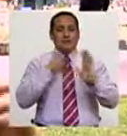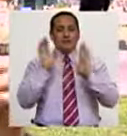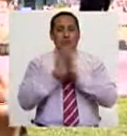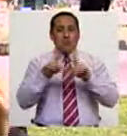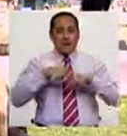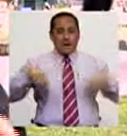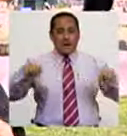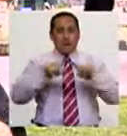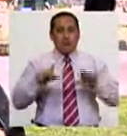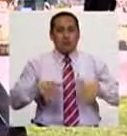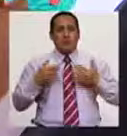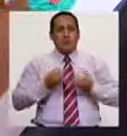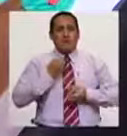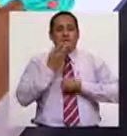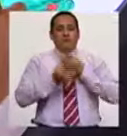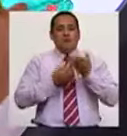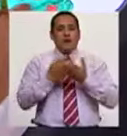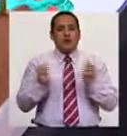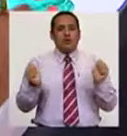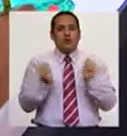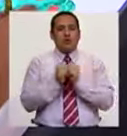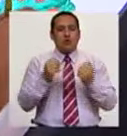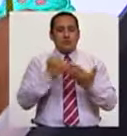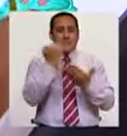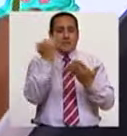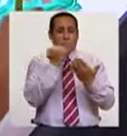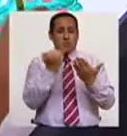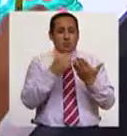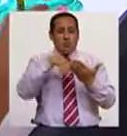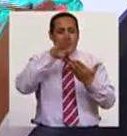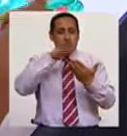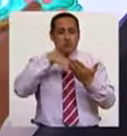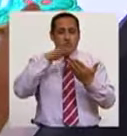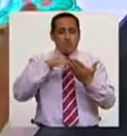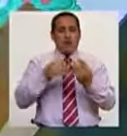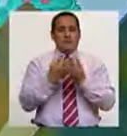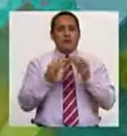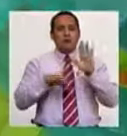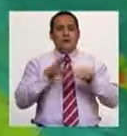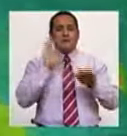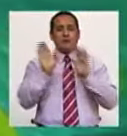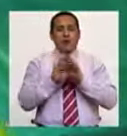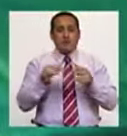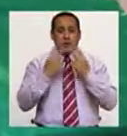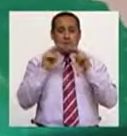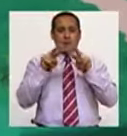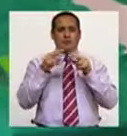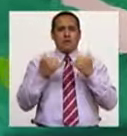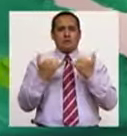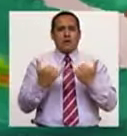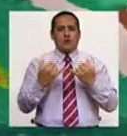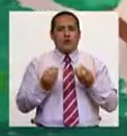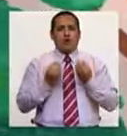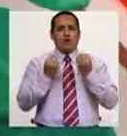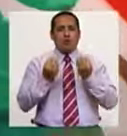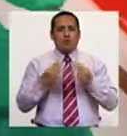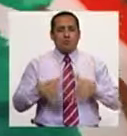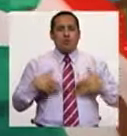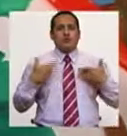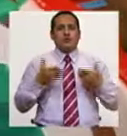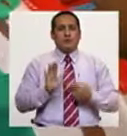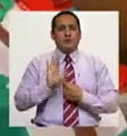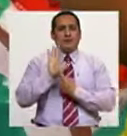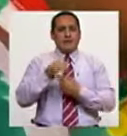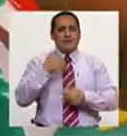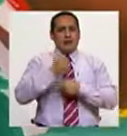decir, ellos pueden expresar a través de sus pinturas, de sus dibujos. Muchas veces, como hemos visto a la hora que los han